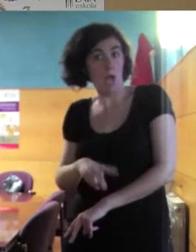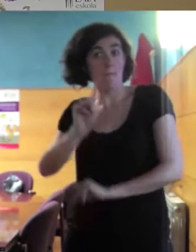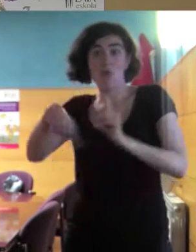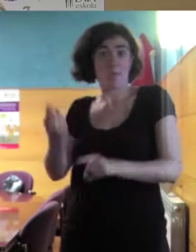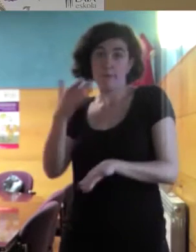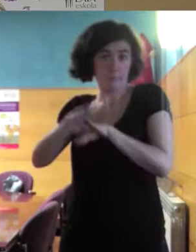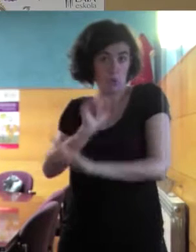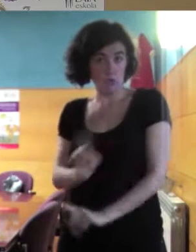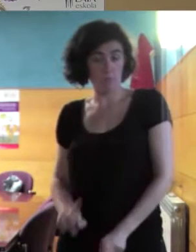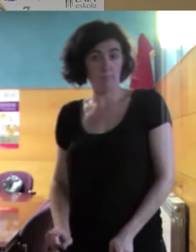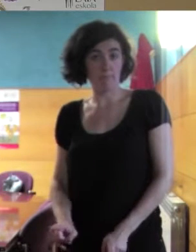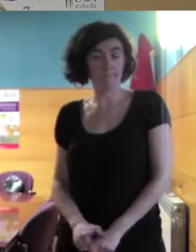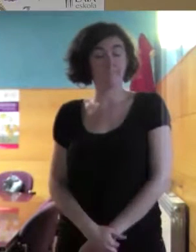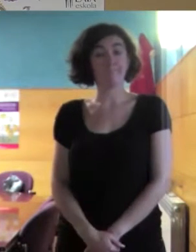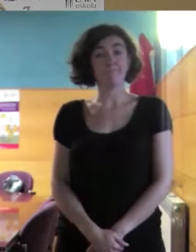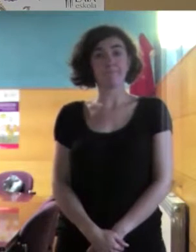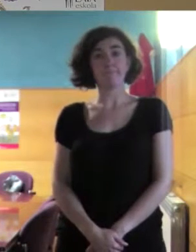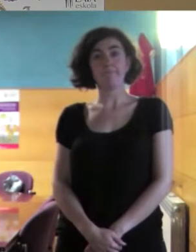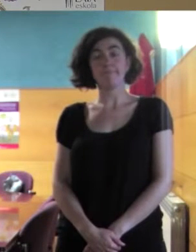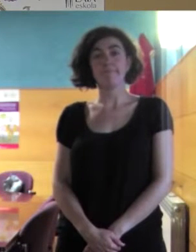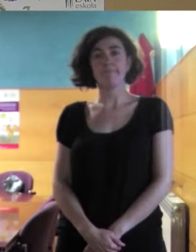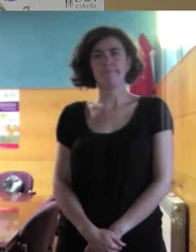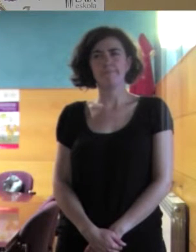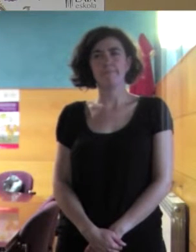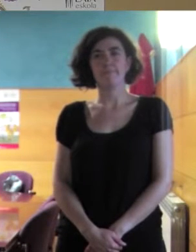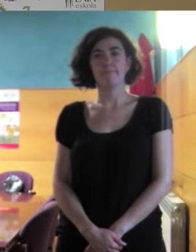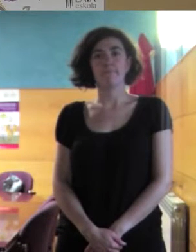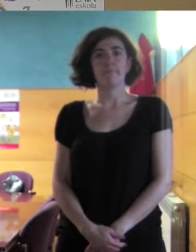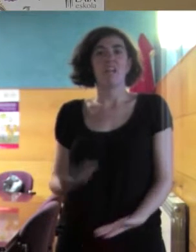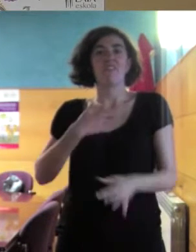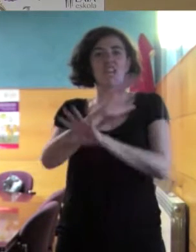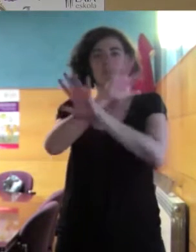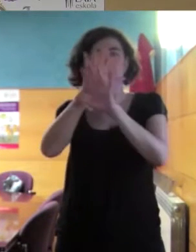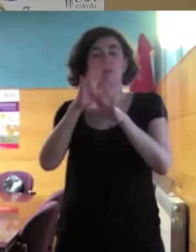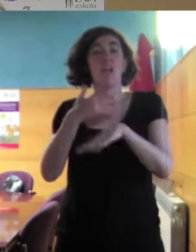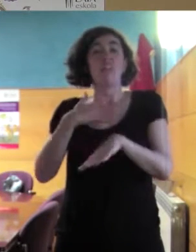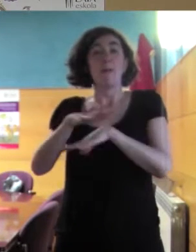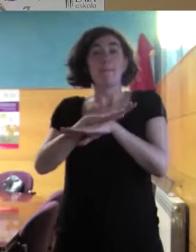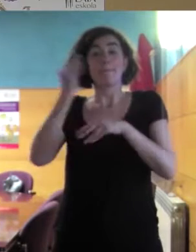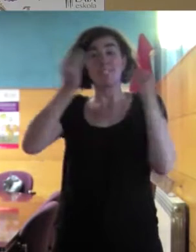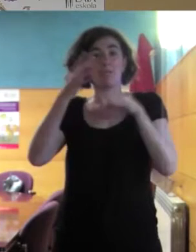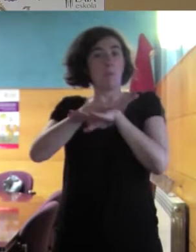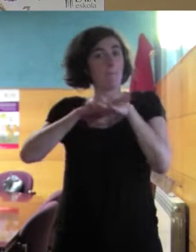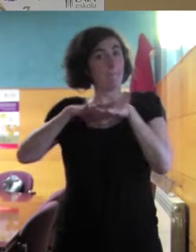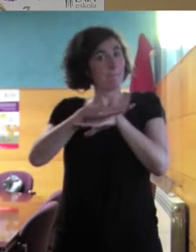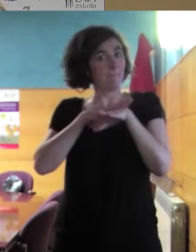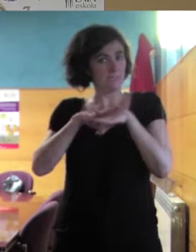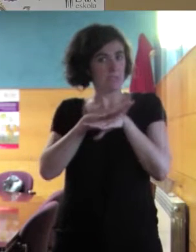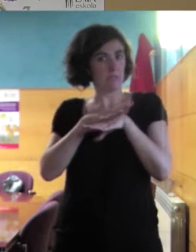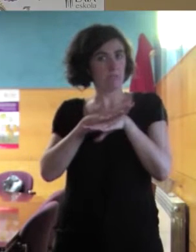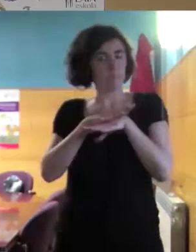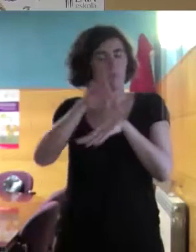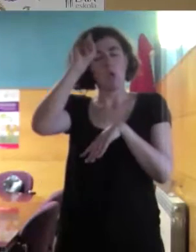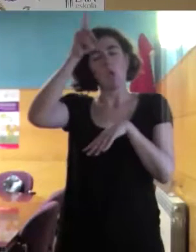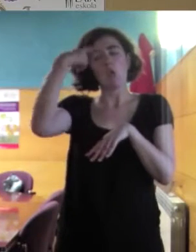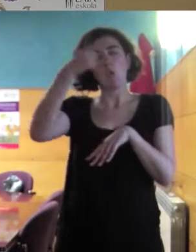a la práctica. Entonces, bueno, digamos que este es el elemento básico. La interculturalidad como